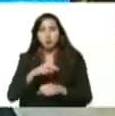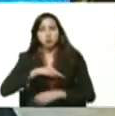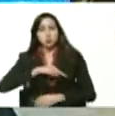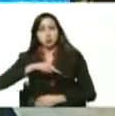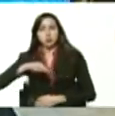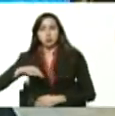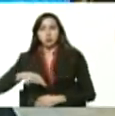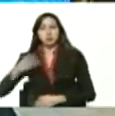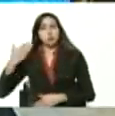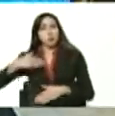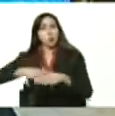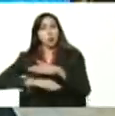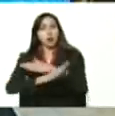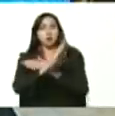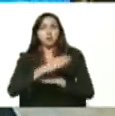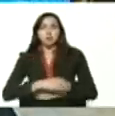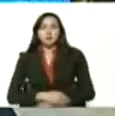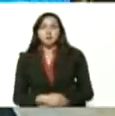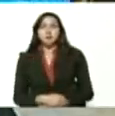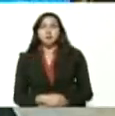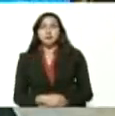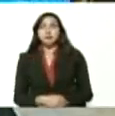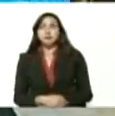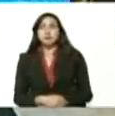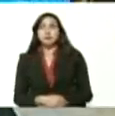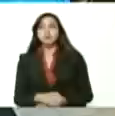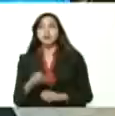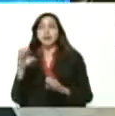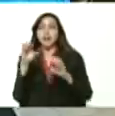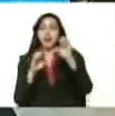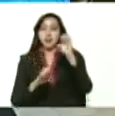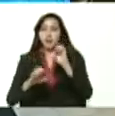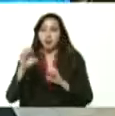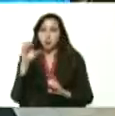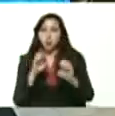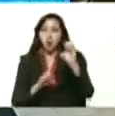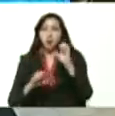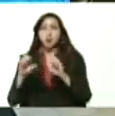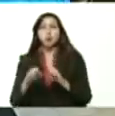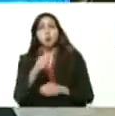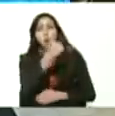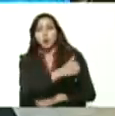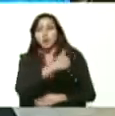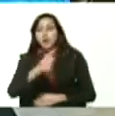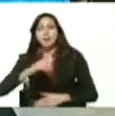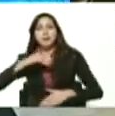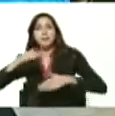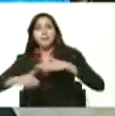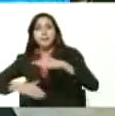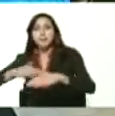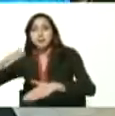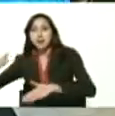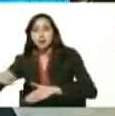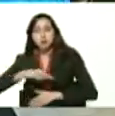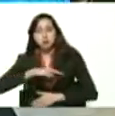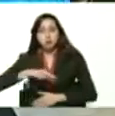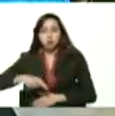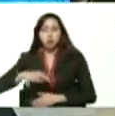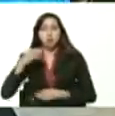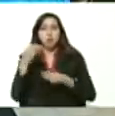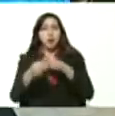evaluando cada paso que estamos dando.